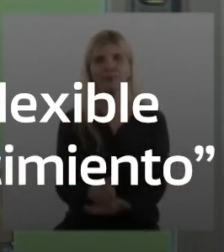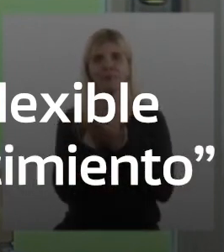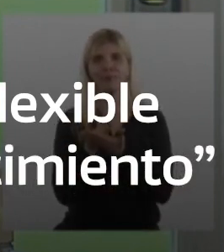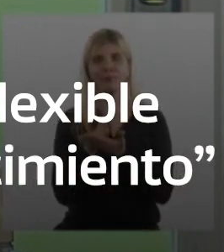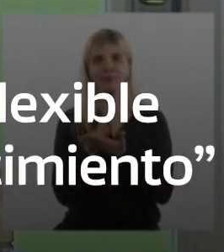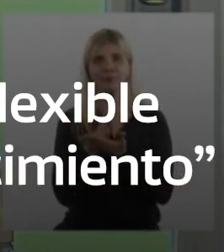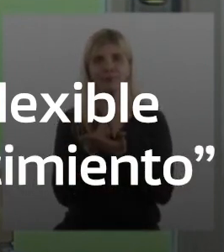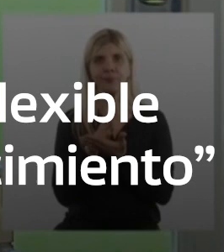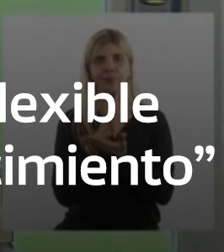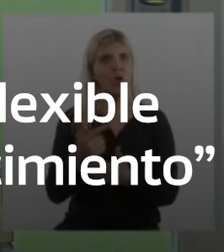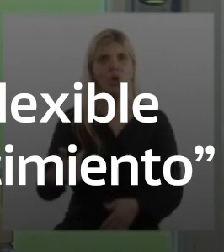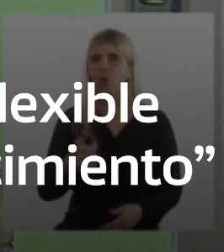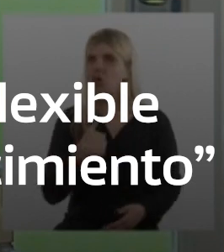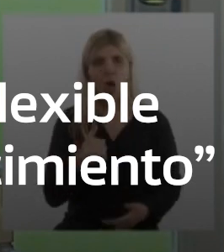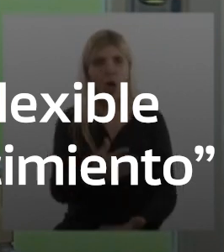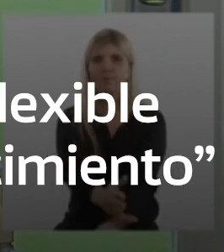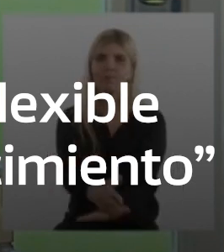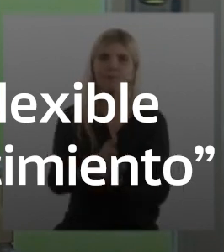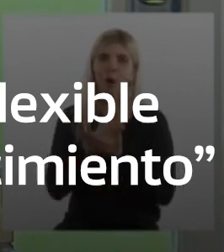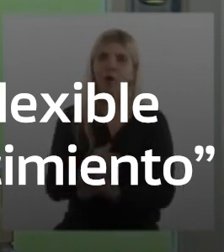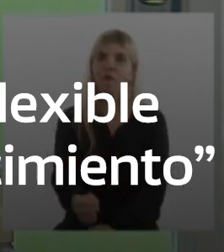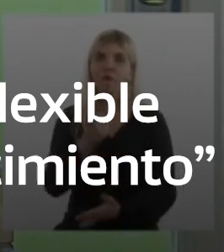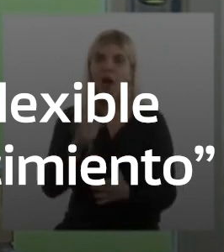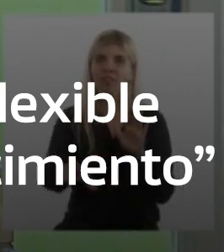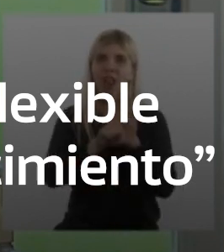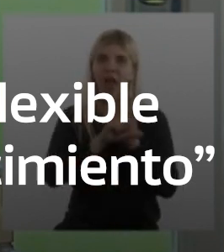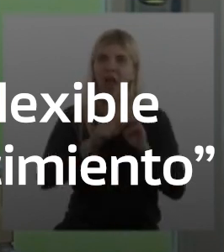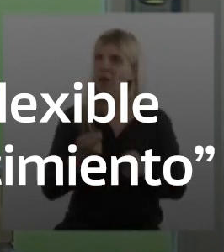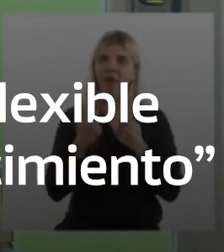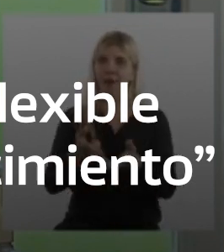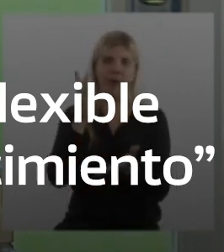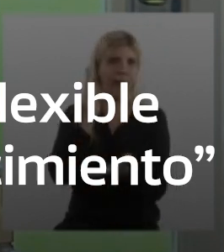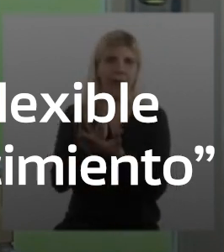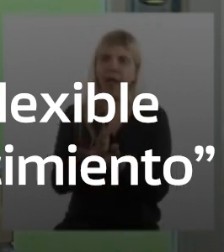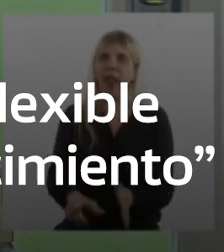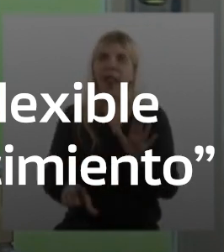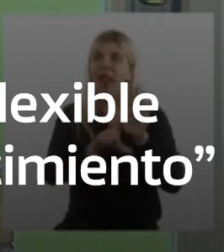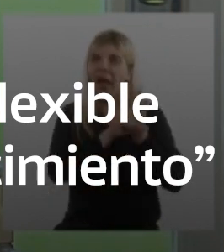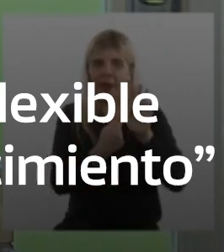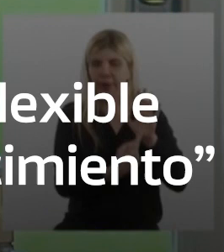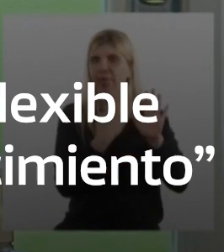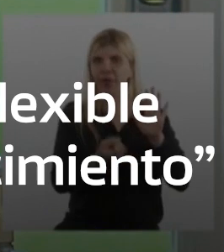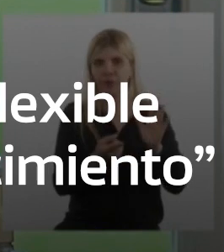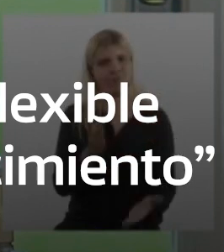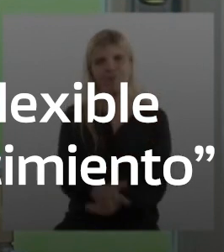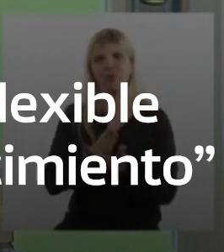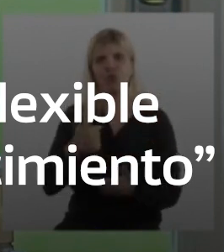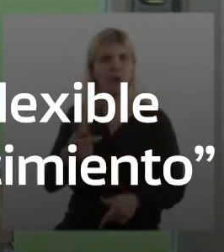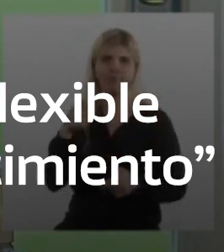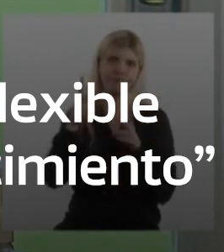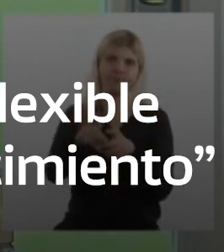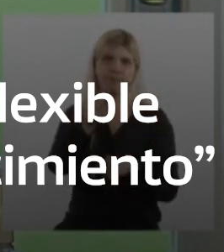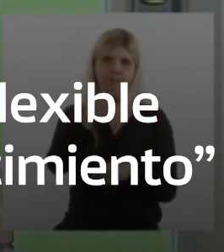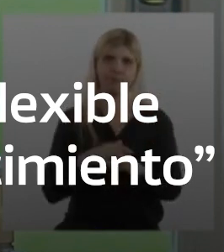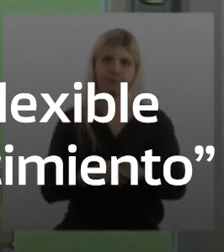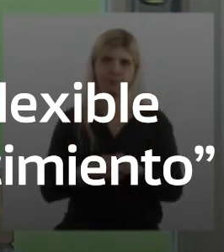Voy a caer con todo el peso de la ley de abastecimiento que la ley le otorga al Estado. Porque si